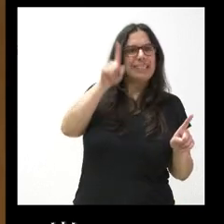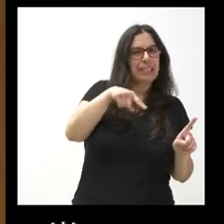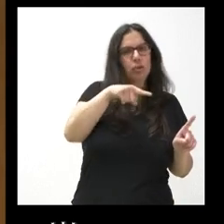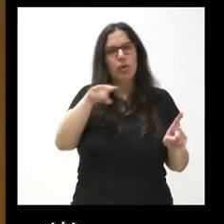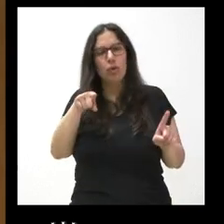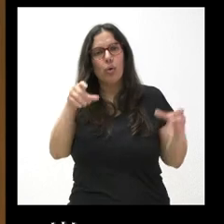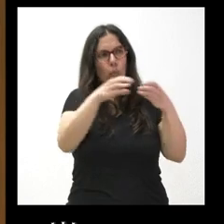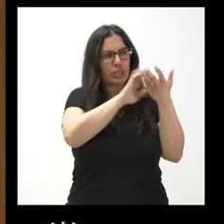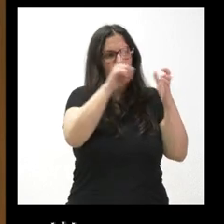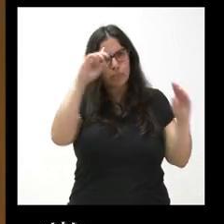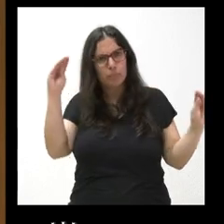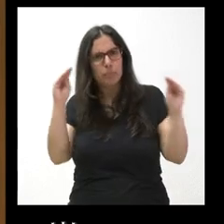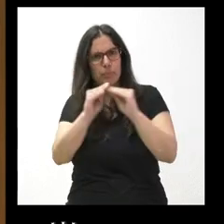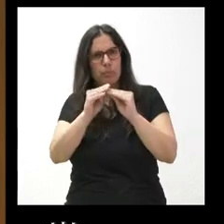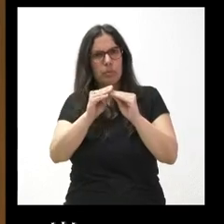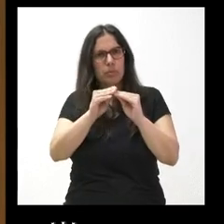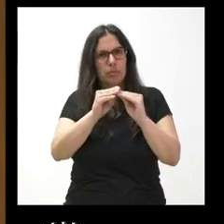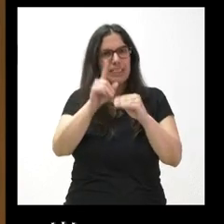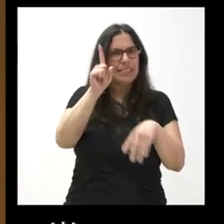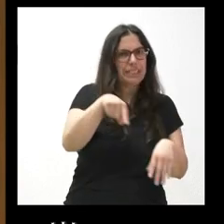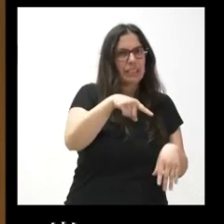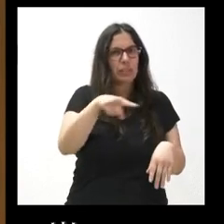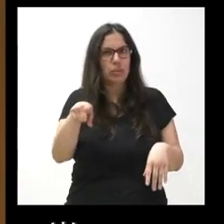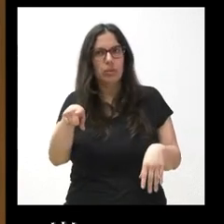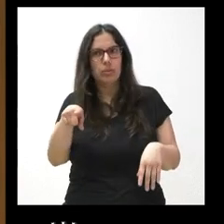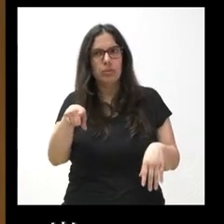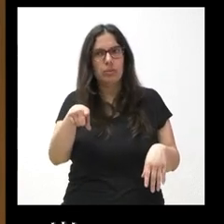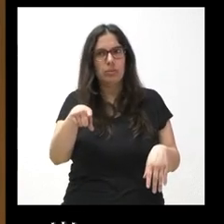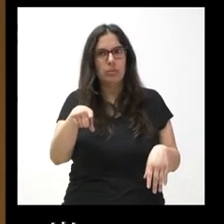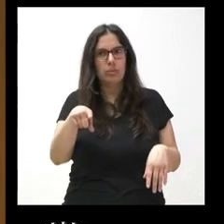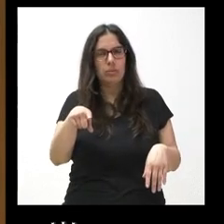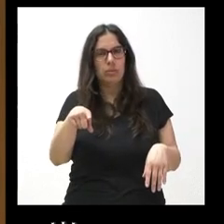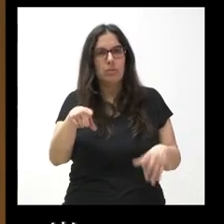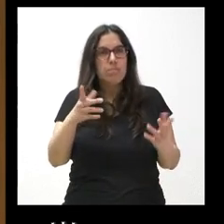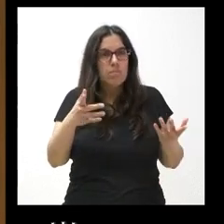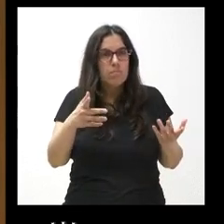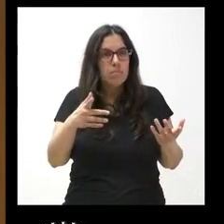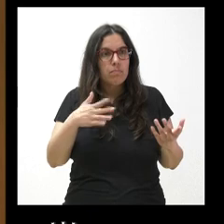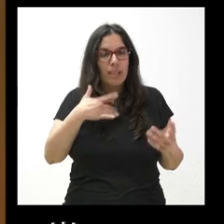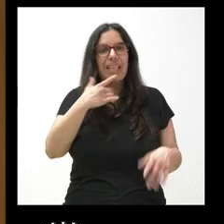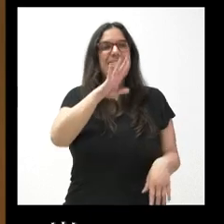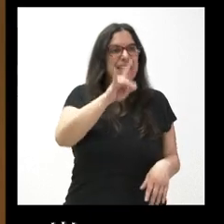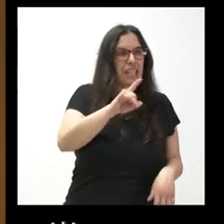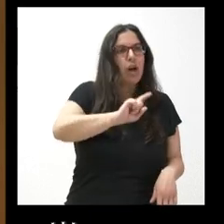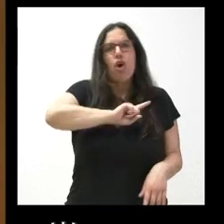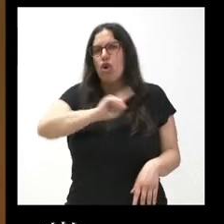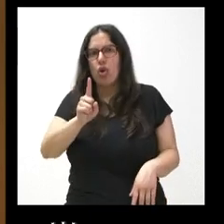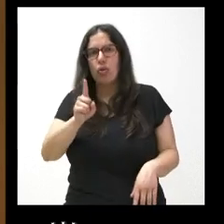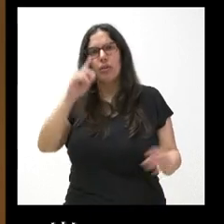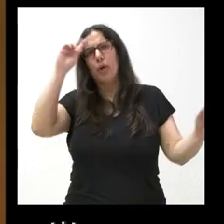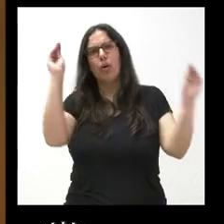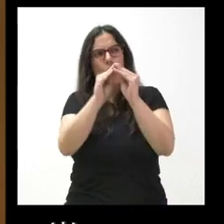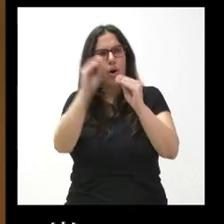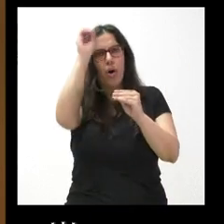Junta comparte este planteamiento, argumenteme evidentemente lo que quiera, pero no sé si con un sí o con un no nos puede decir si comparte